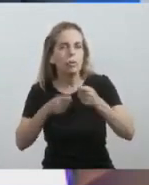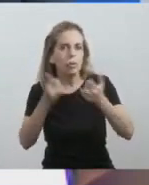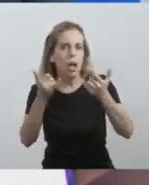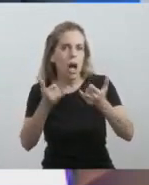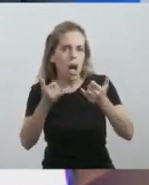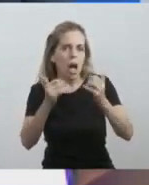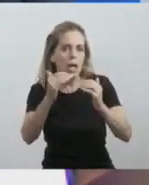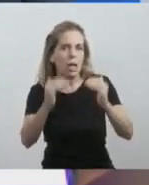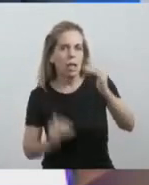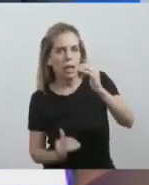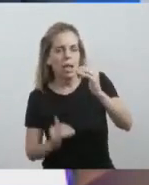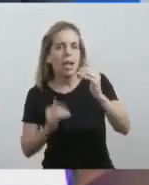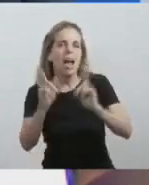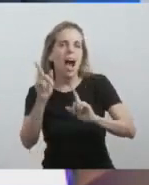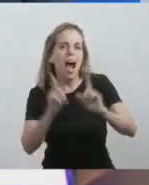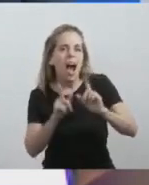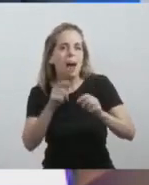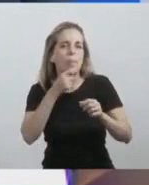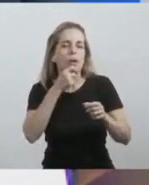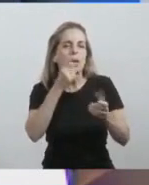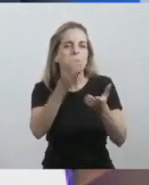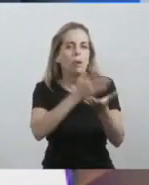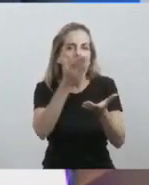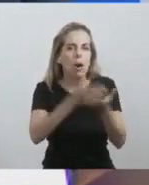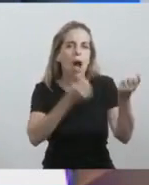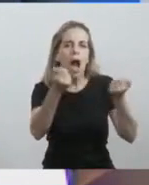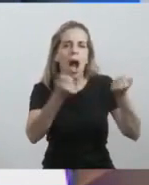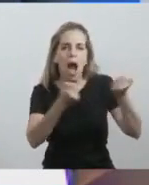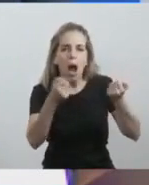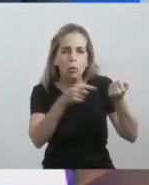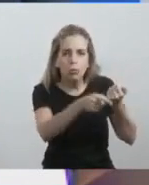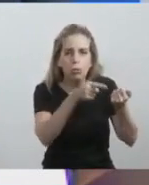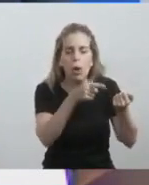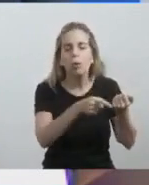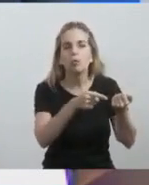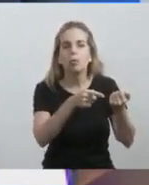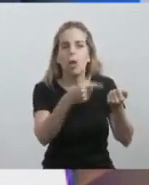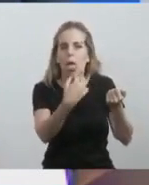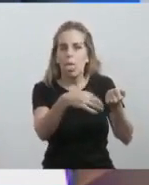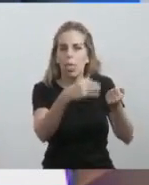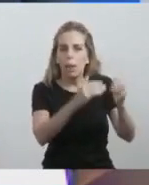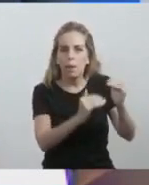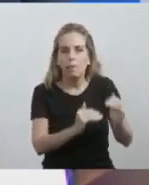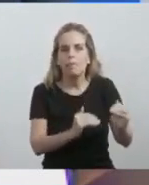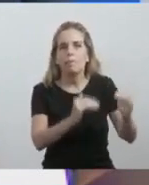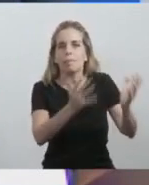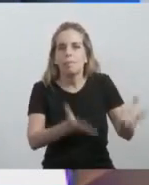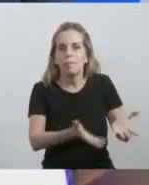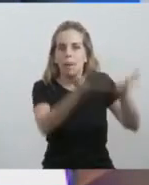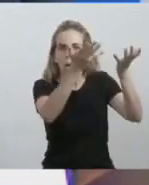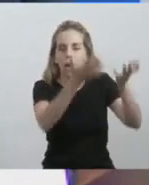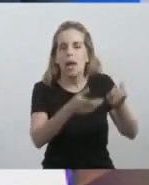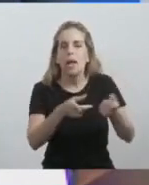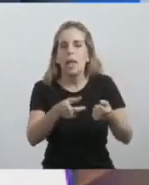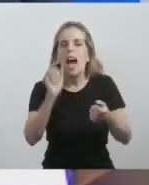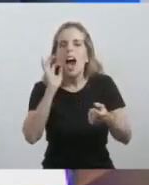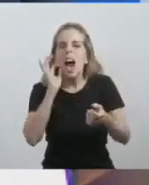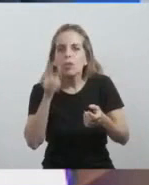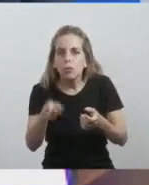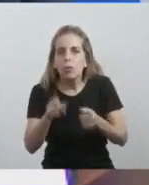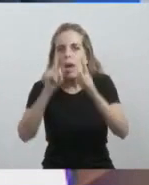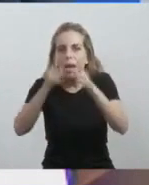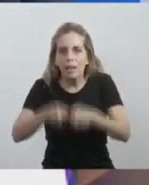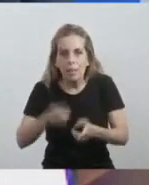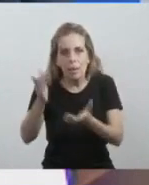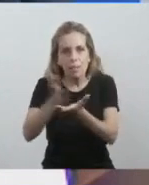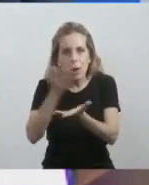en sectores automotivos, automotrices y de azúcar, alinear las normativas vigentes a mejores prácticas y